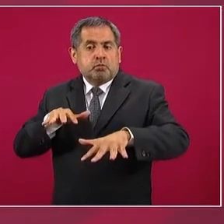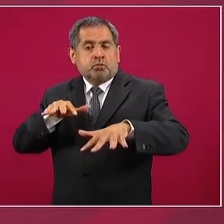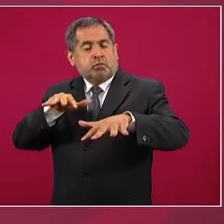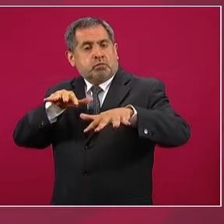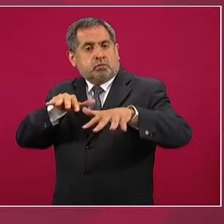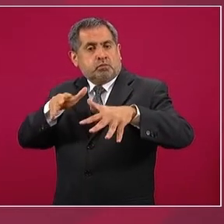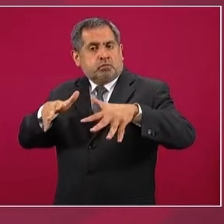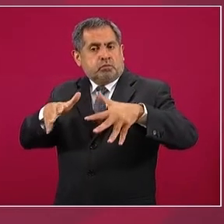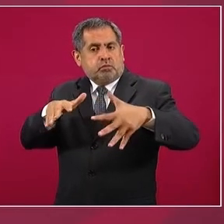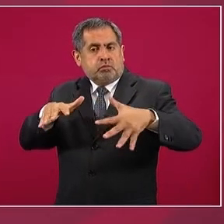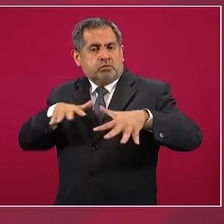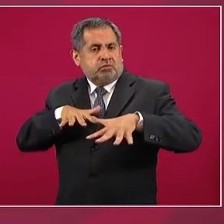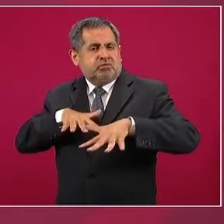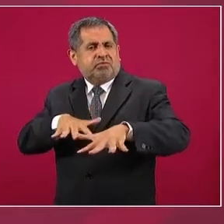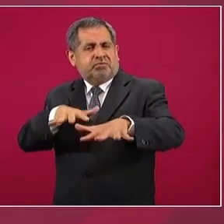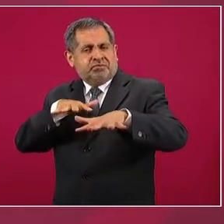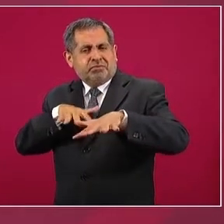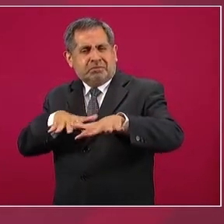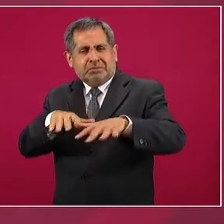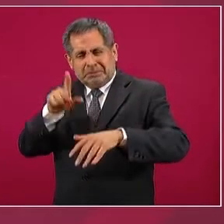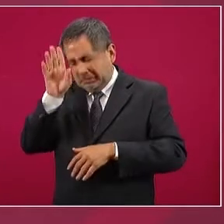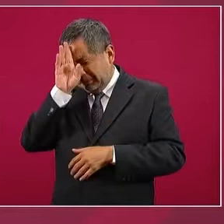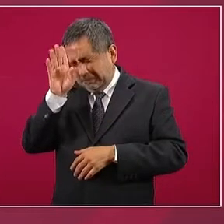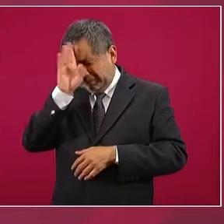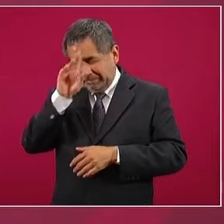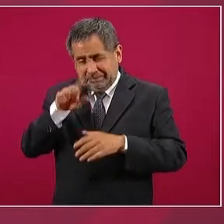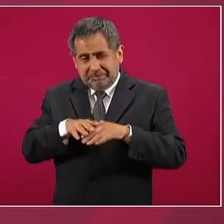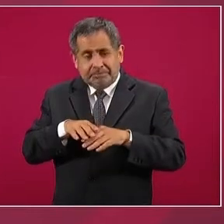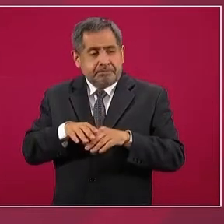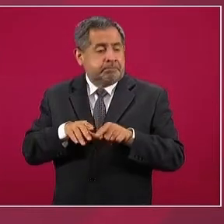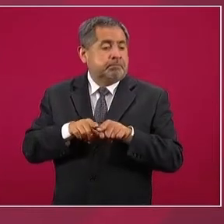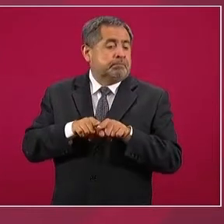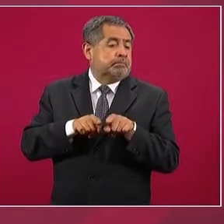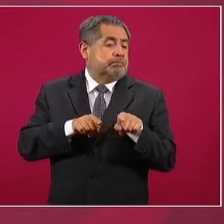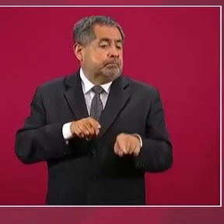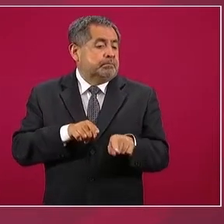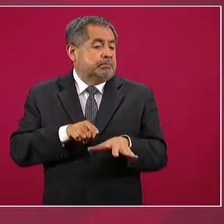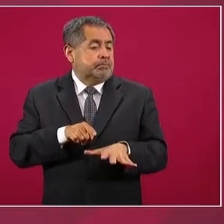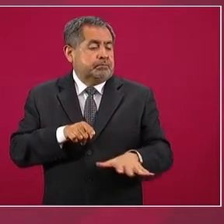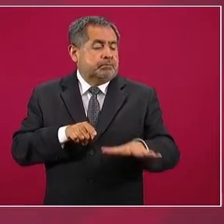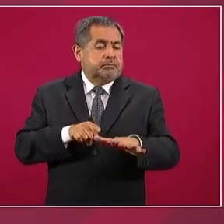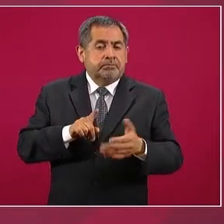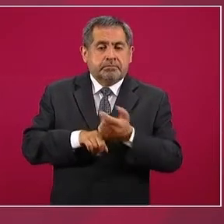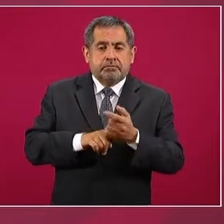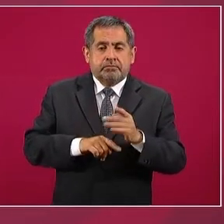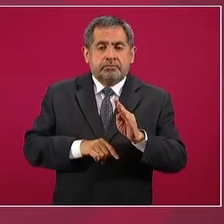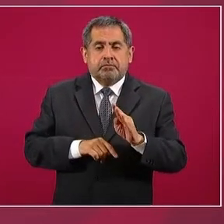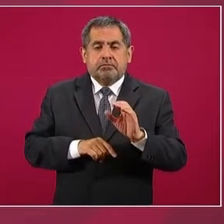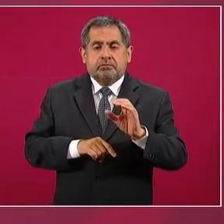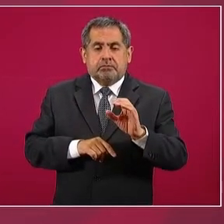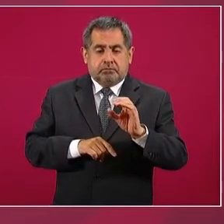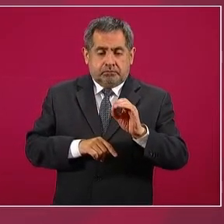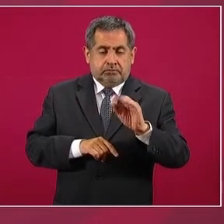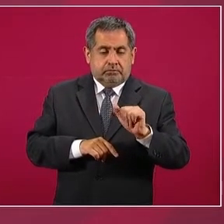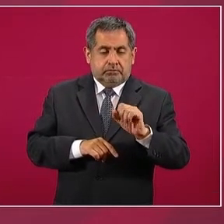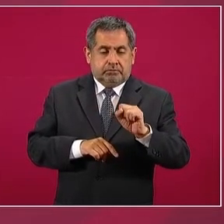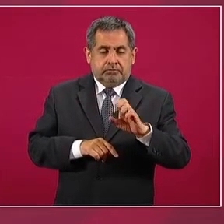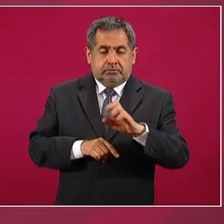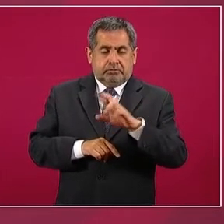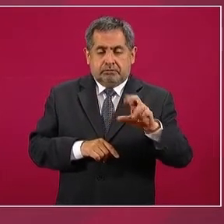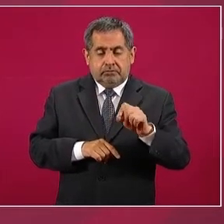la parte baja de Boca del Cerro, donde